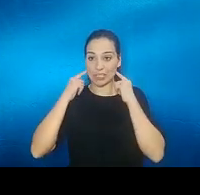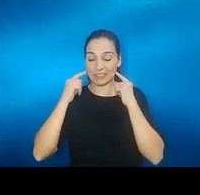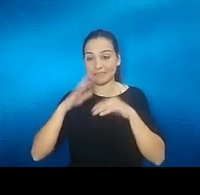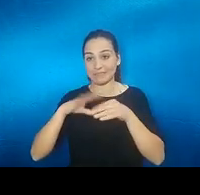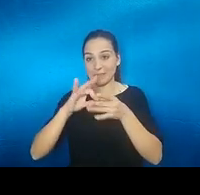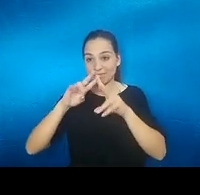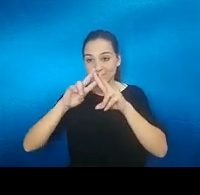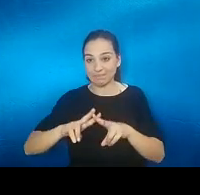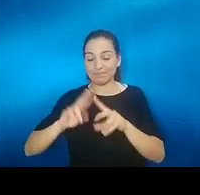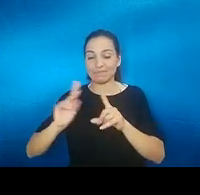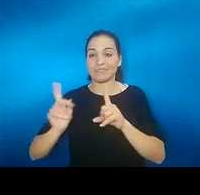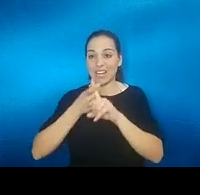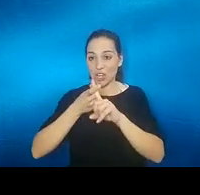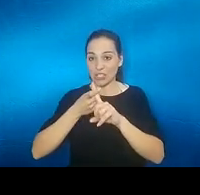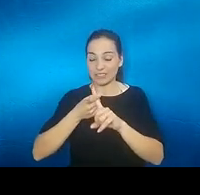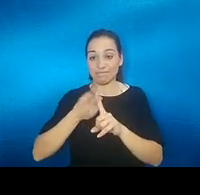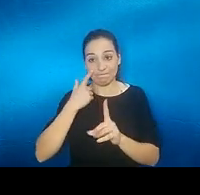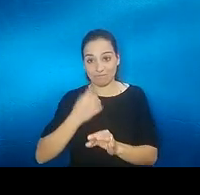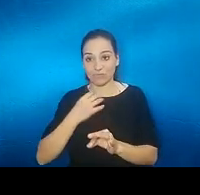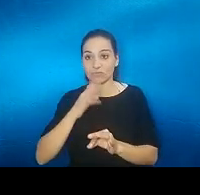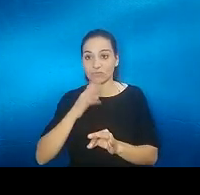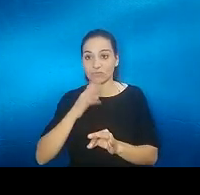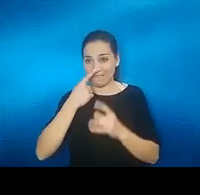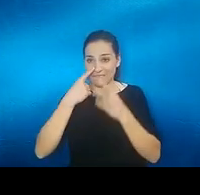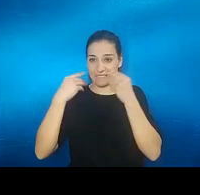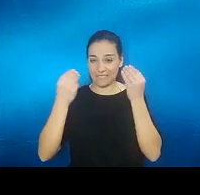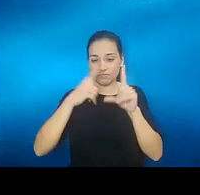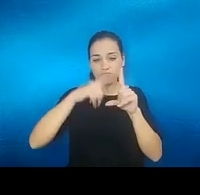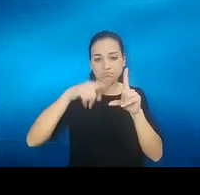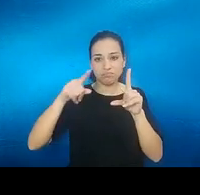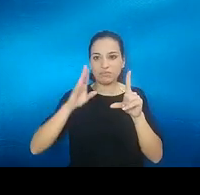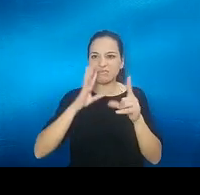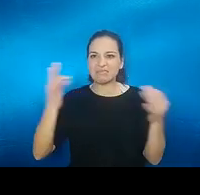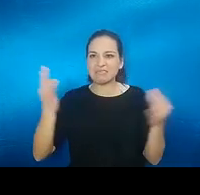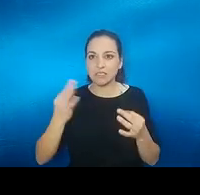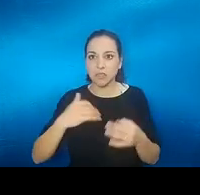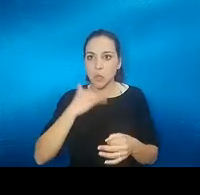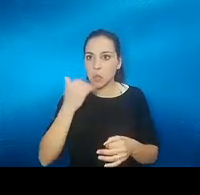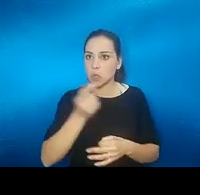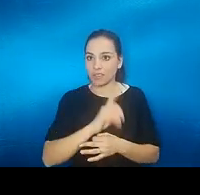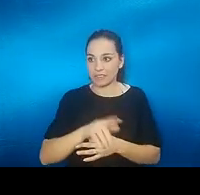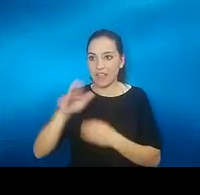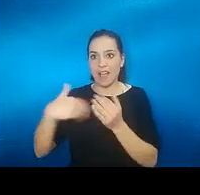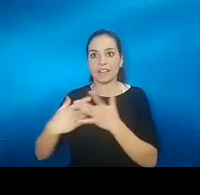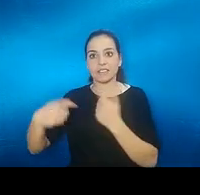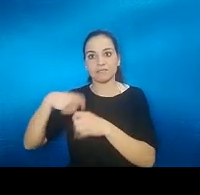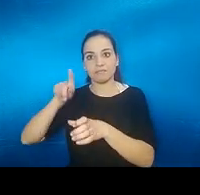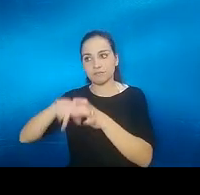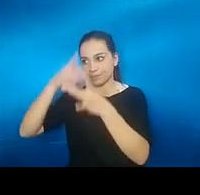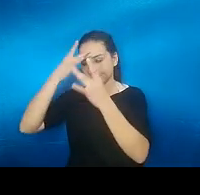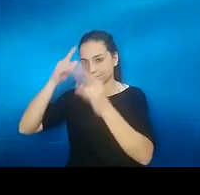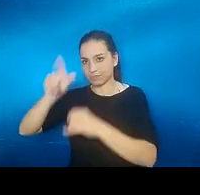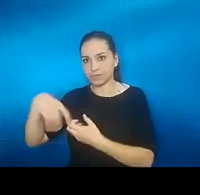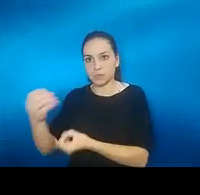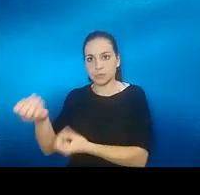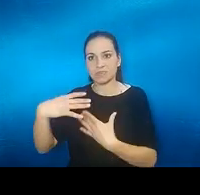vamos yo no sabía lo que era una olfatometría hasta que no me he metido en la asociación y lo ha dicho alguien quiero decir que no sé a cuántas personas le